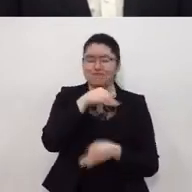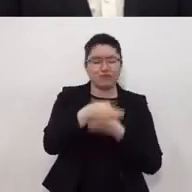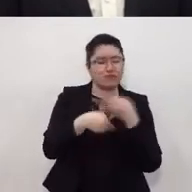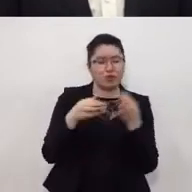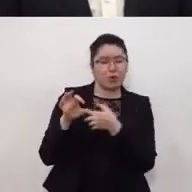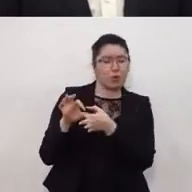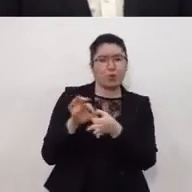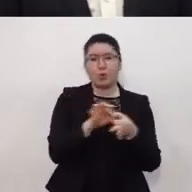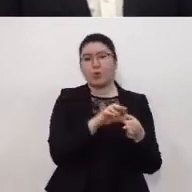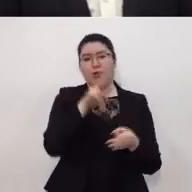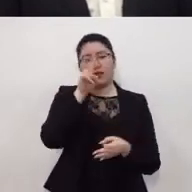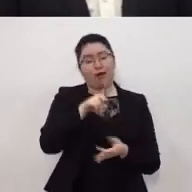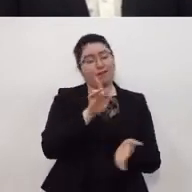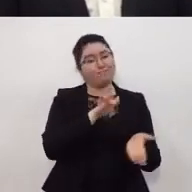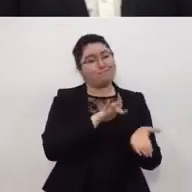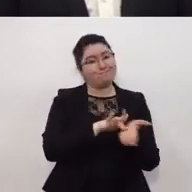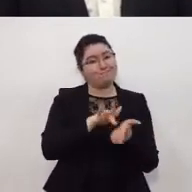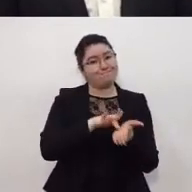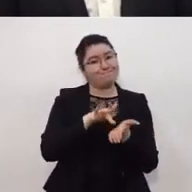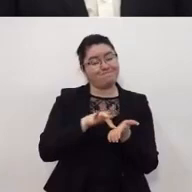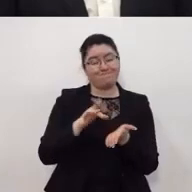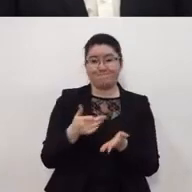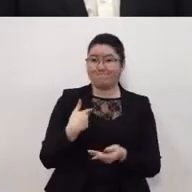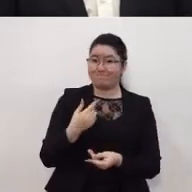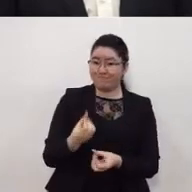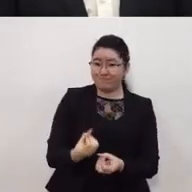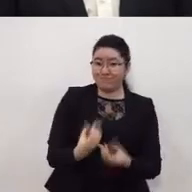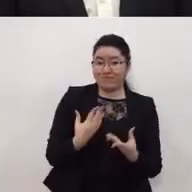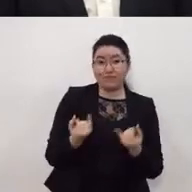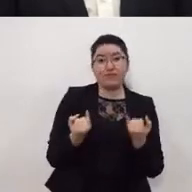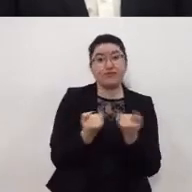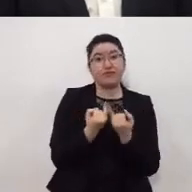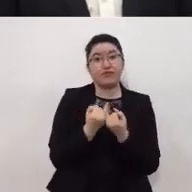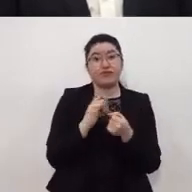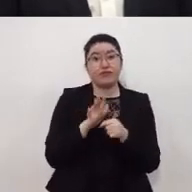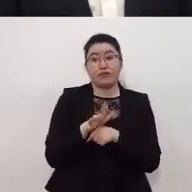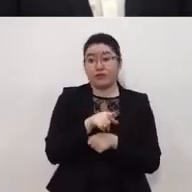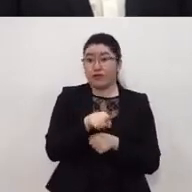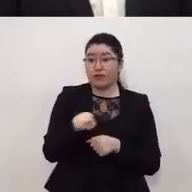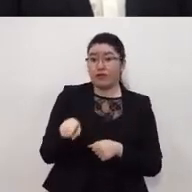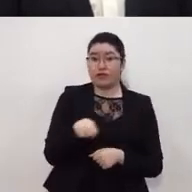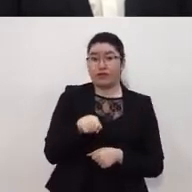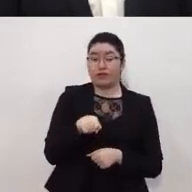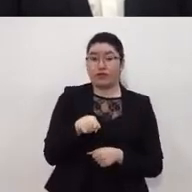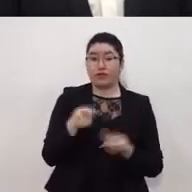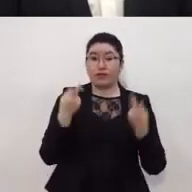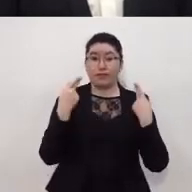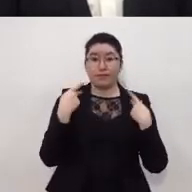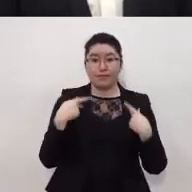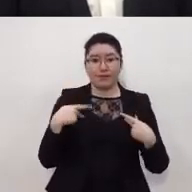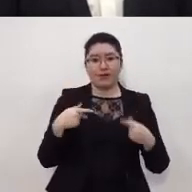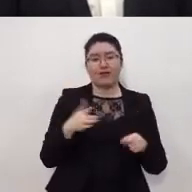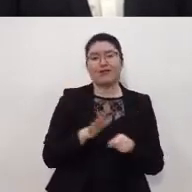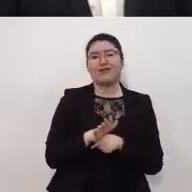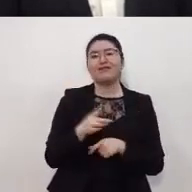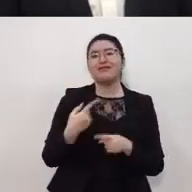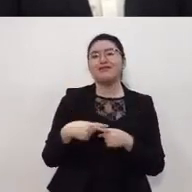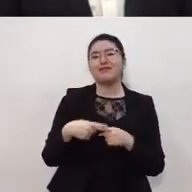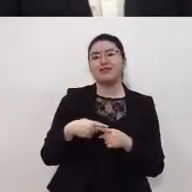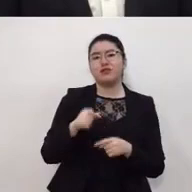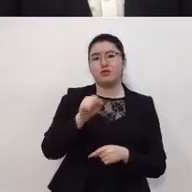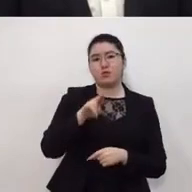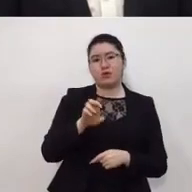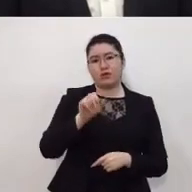supuesto el gran apoyo y solidaridad que hemos tenido y el la entrega de el de Soe Robledo